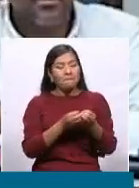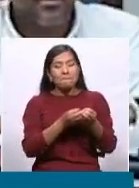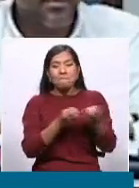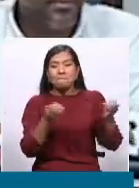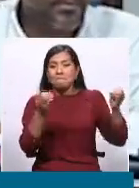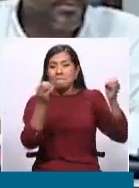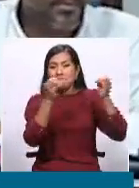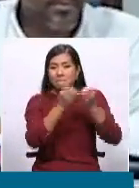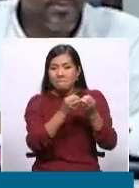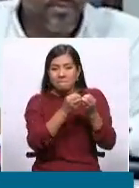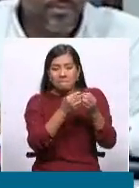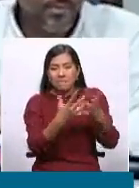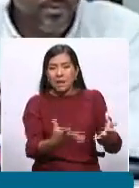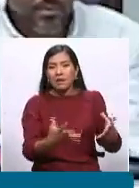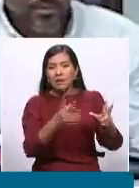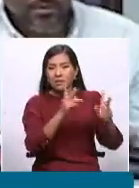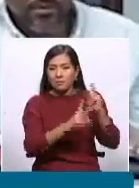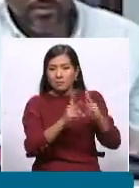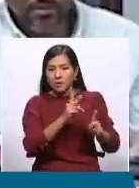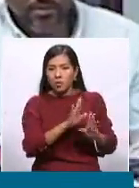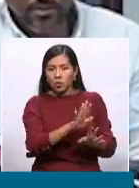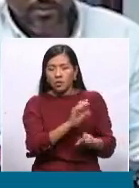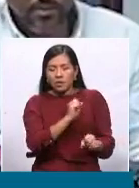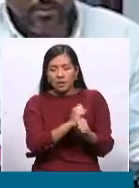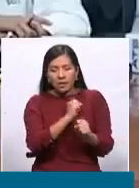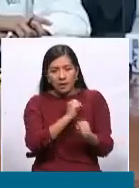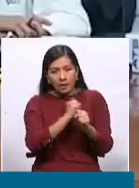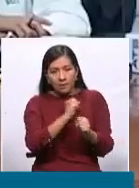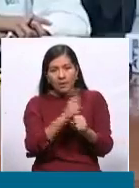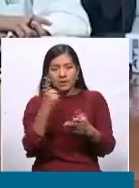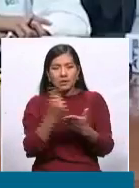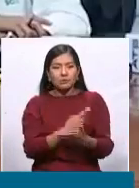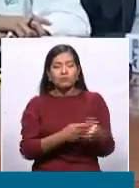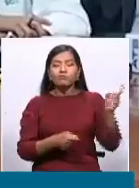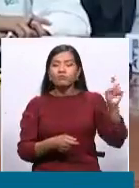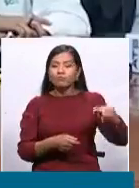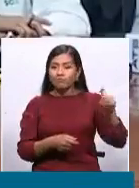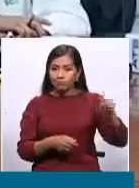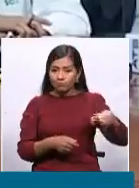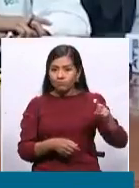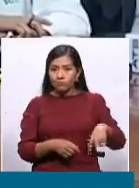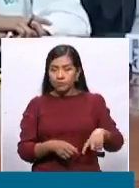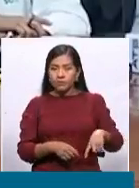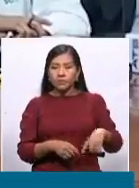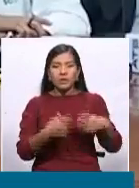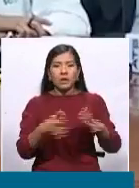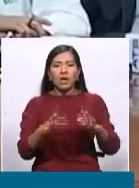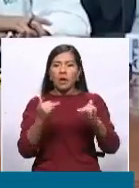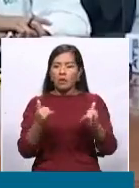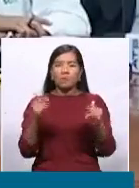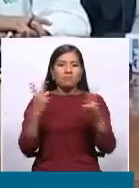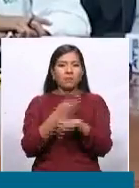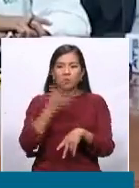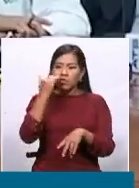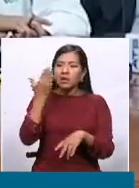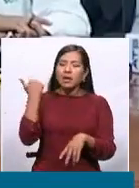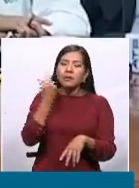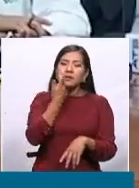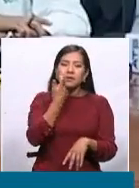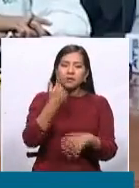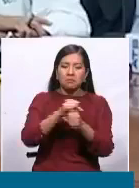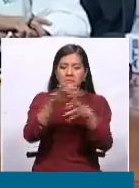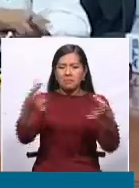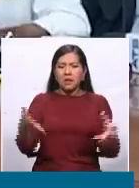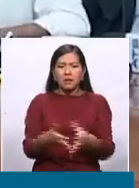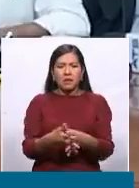parte de la población trabajadora que requiere más aún en un contexto saliendo de una pandemia donde la economía